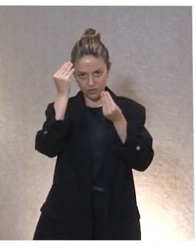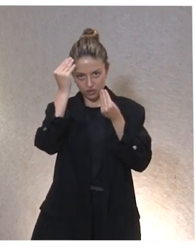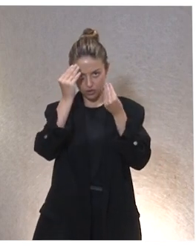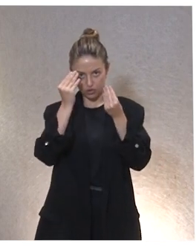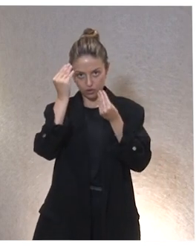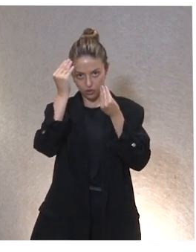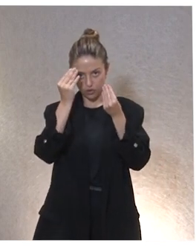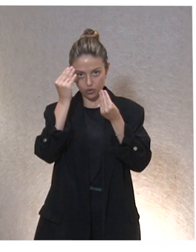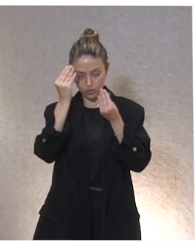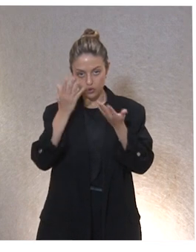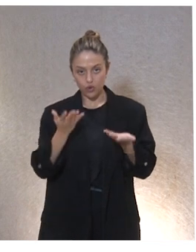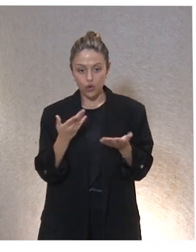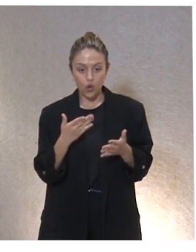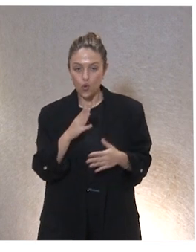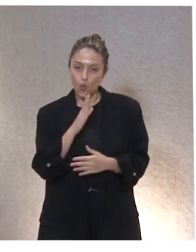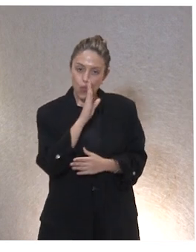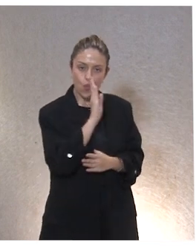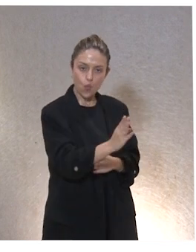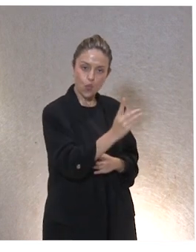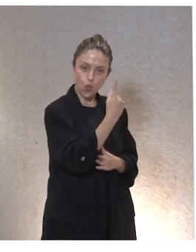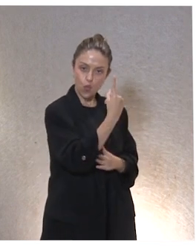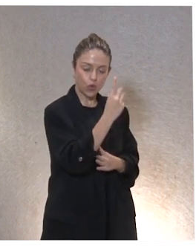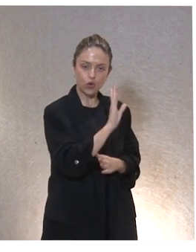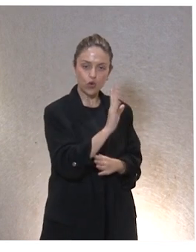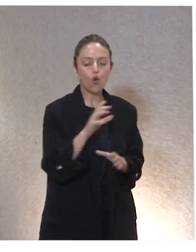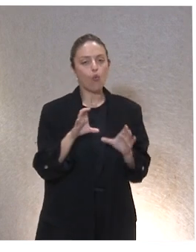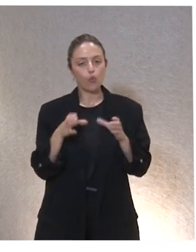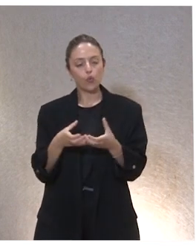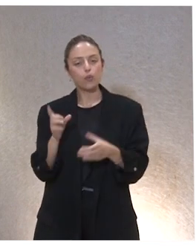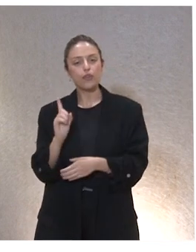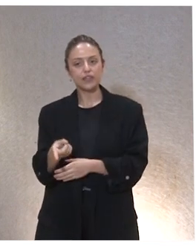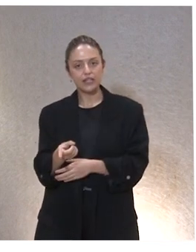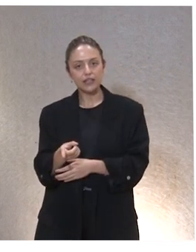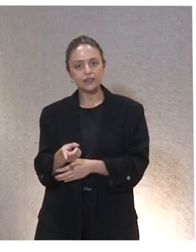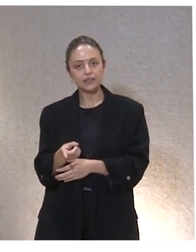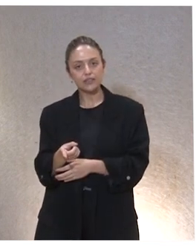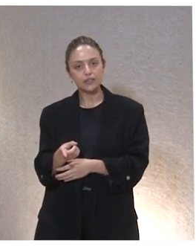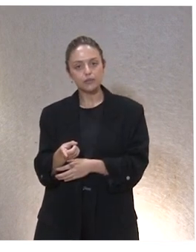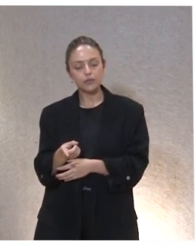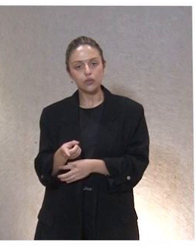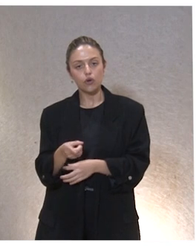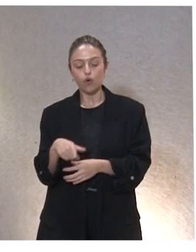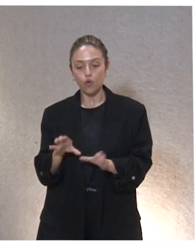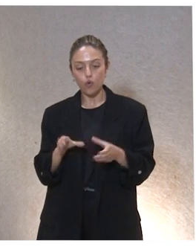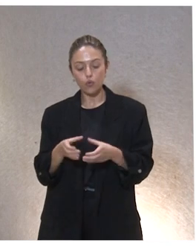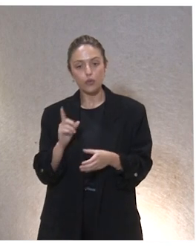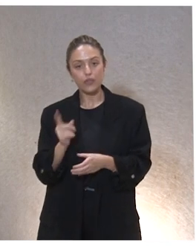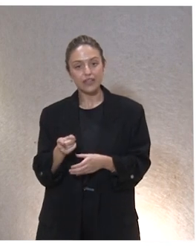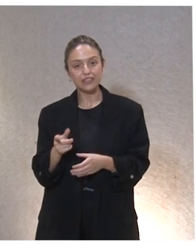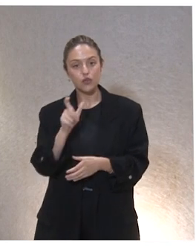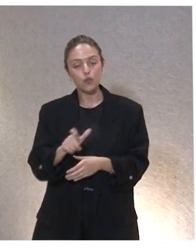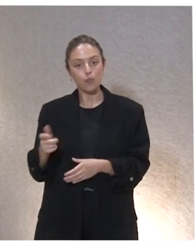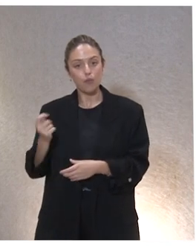tenemos una dirección única, hay un equipo directivo, hay una junta directiva de padres, hay un equipo directivo de